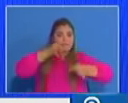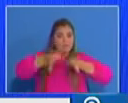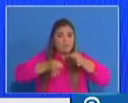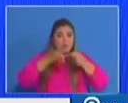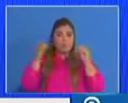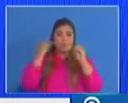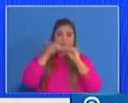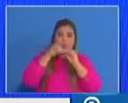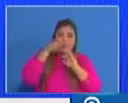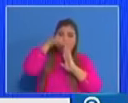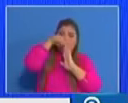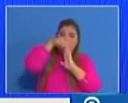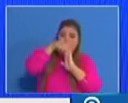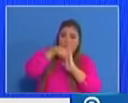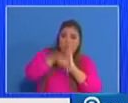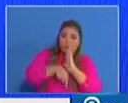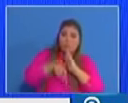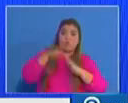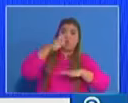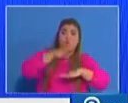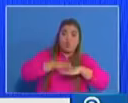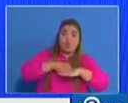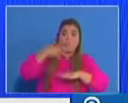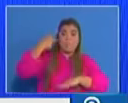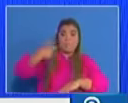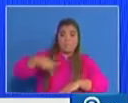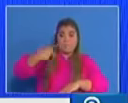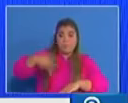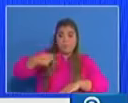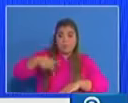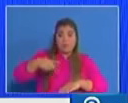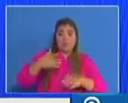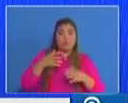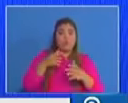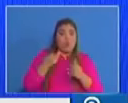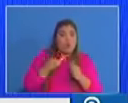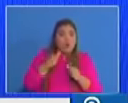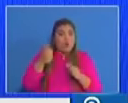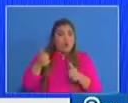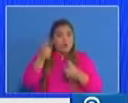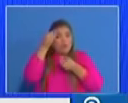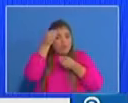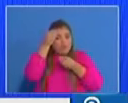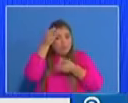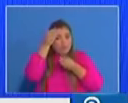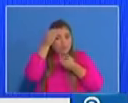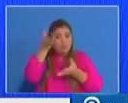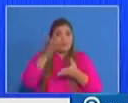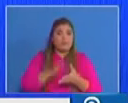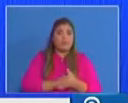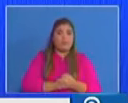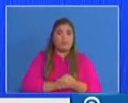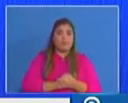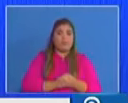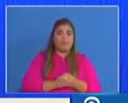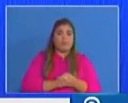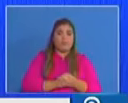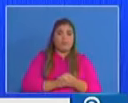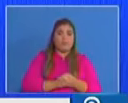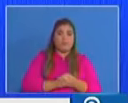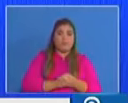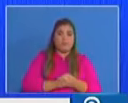riesgo de otros indicadores. y Rodrigo de Antonio pasará conmigo a la